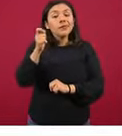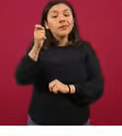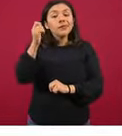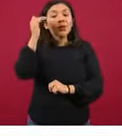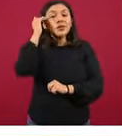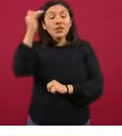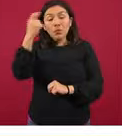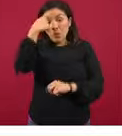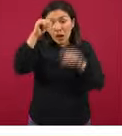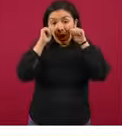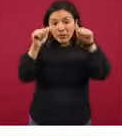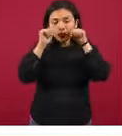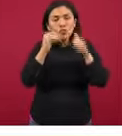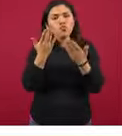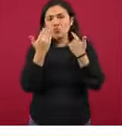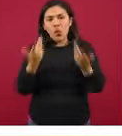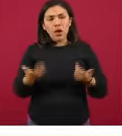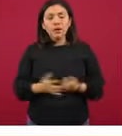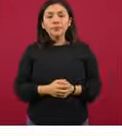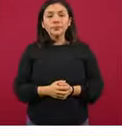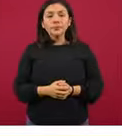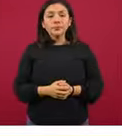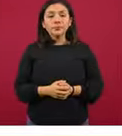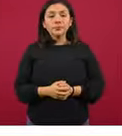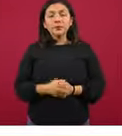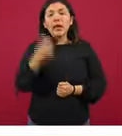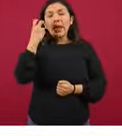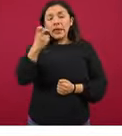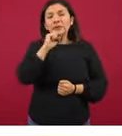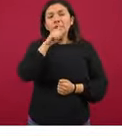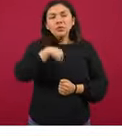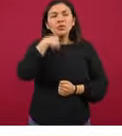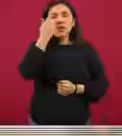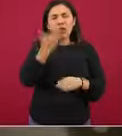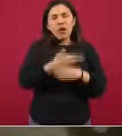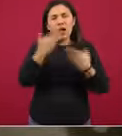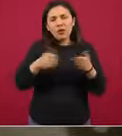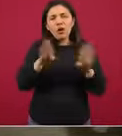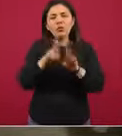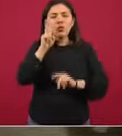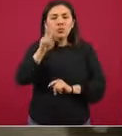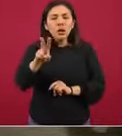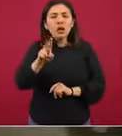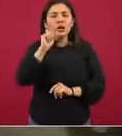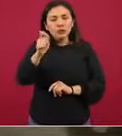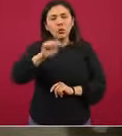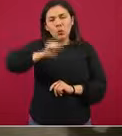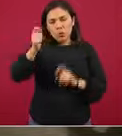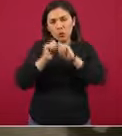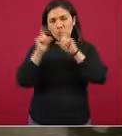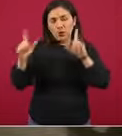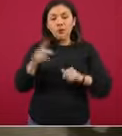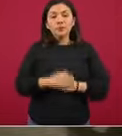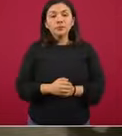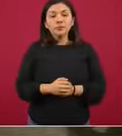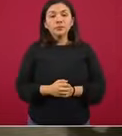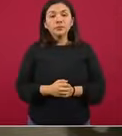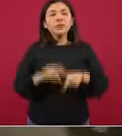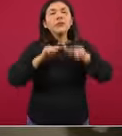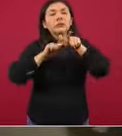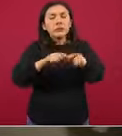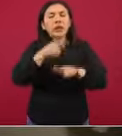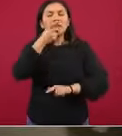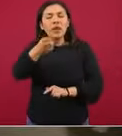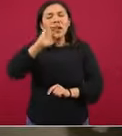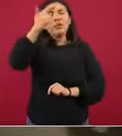de atención. Y con esto, digo, también queremos pasar, ahora sí, la siguiente, por favor. Queremos seguir